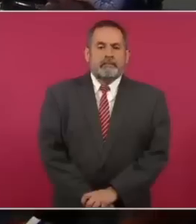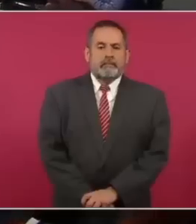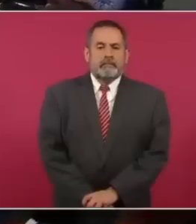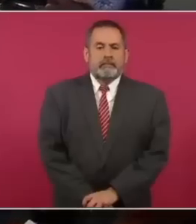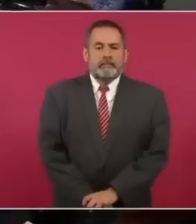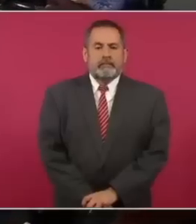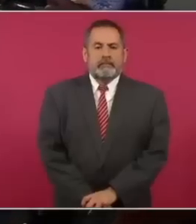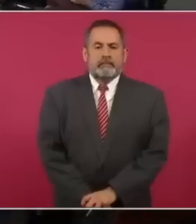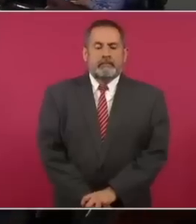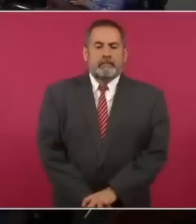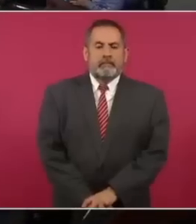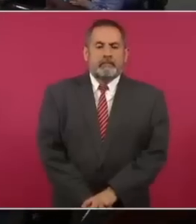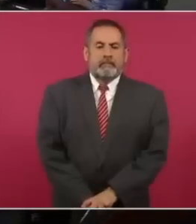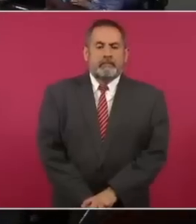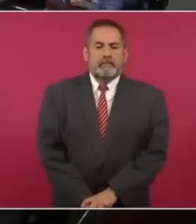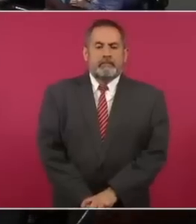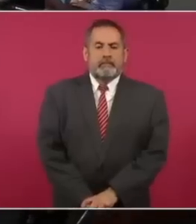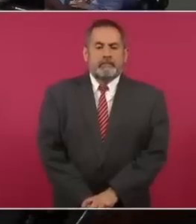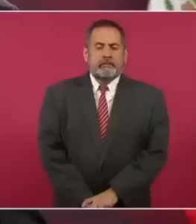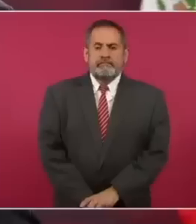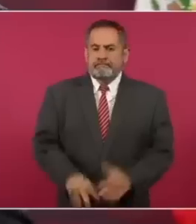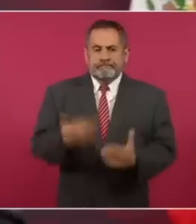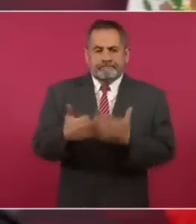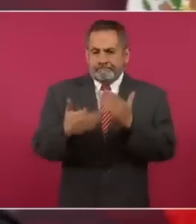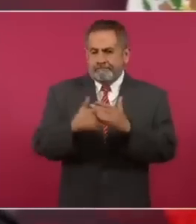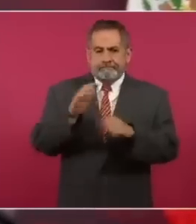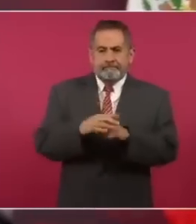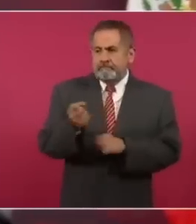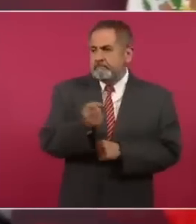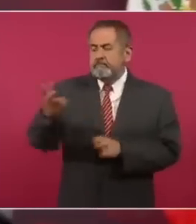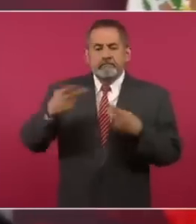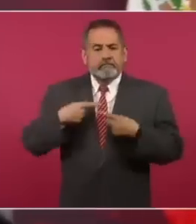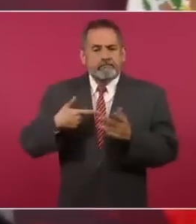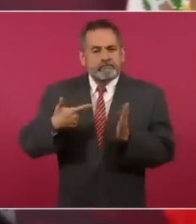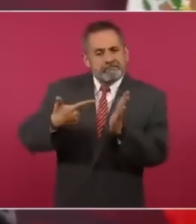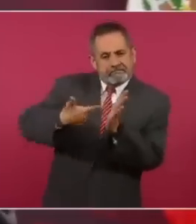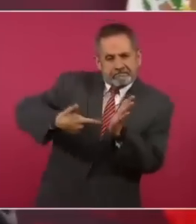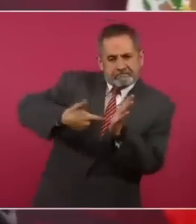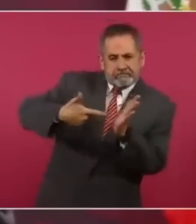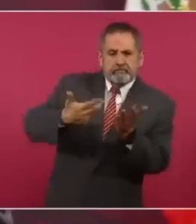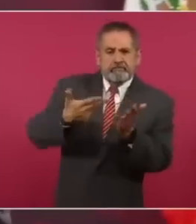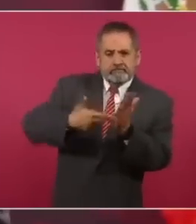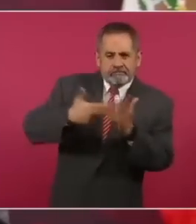Nos hacen falta muchos fierreros, soldadores,